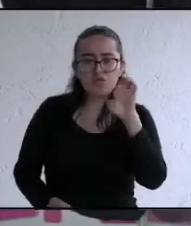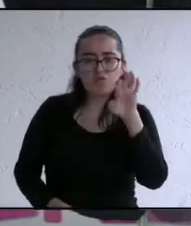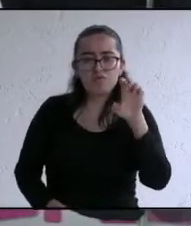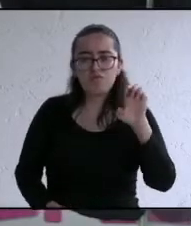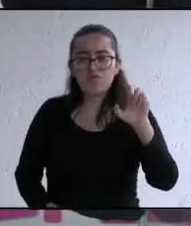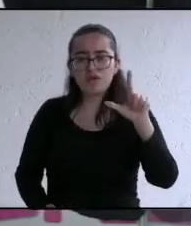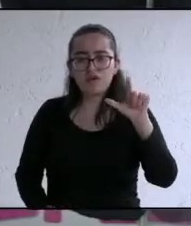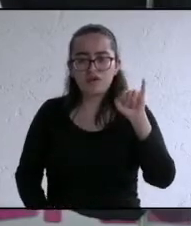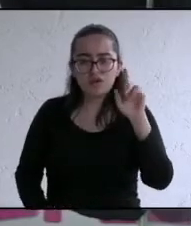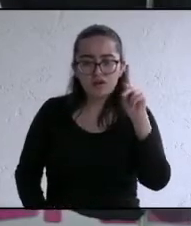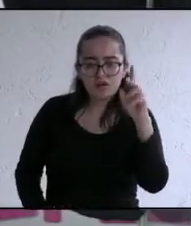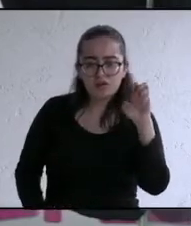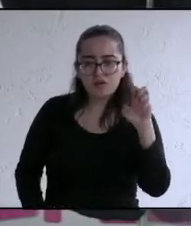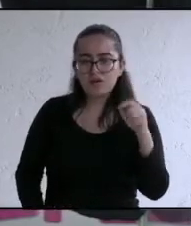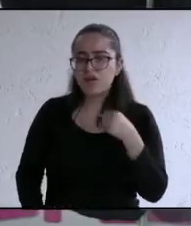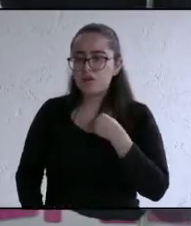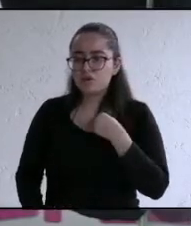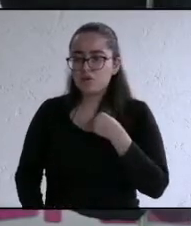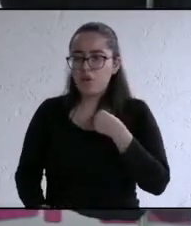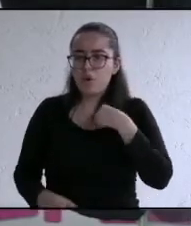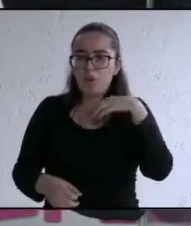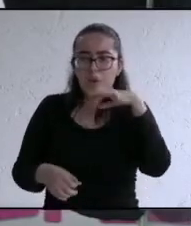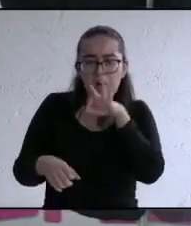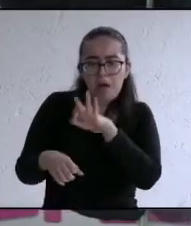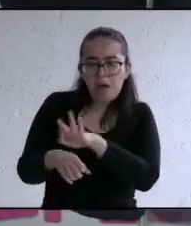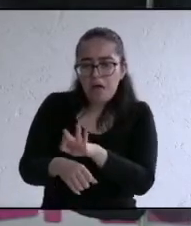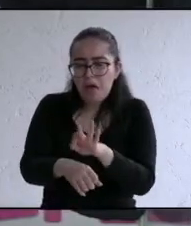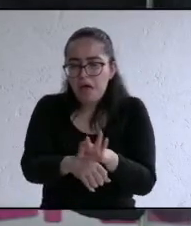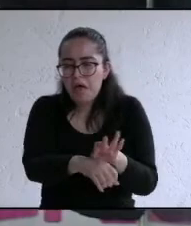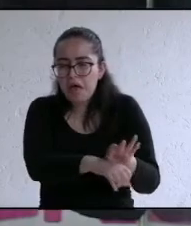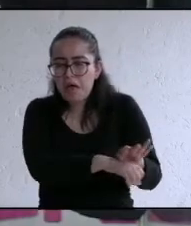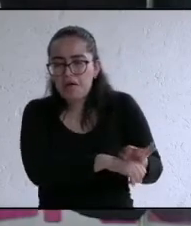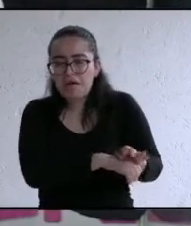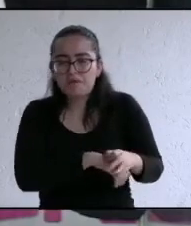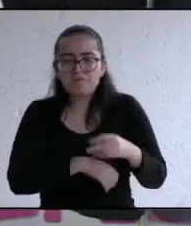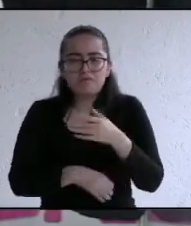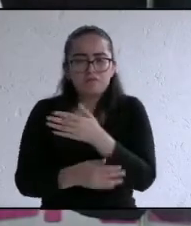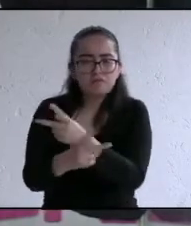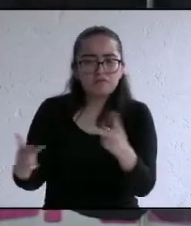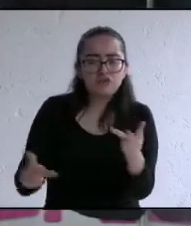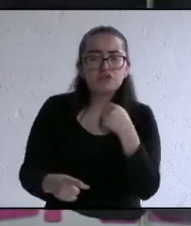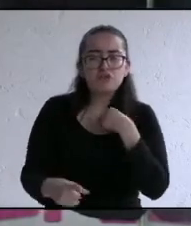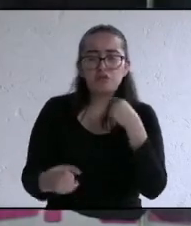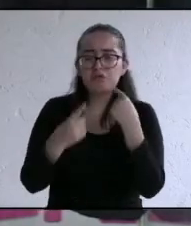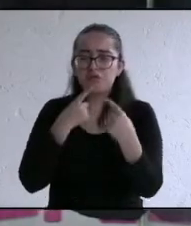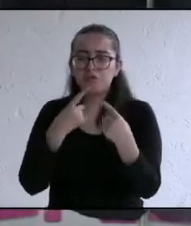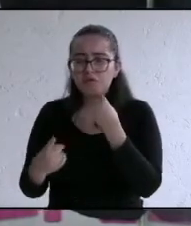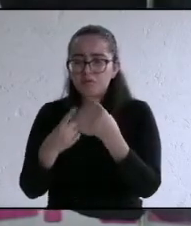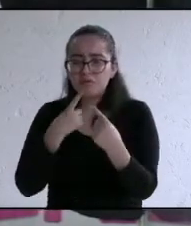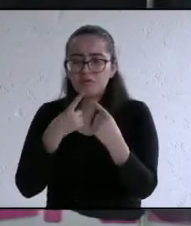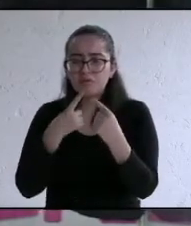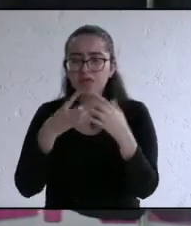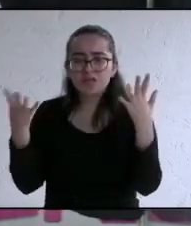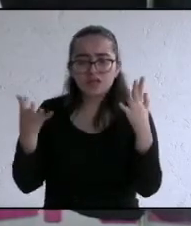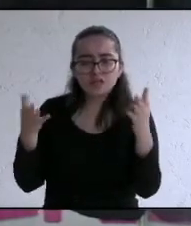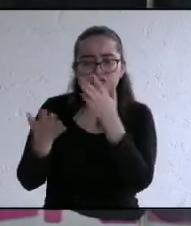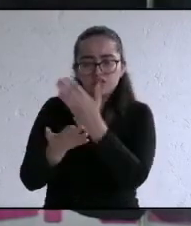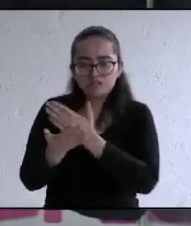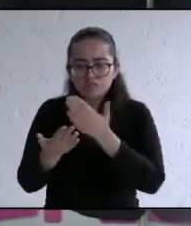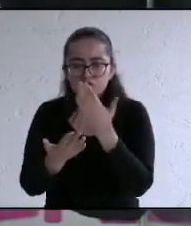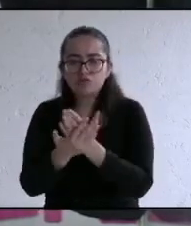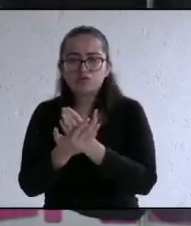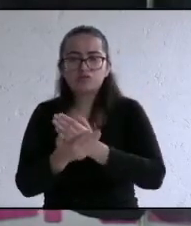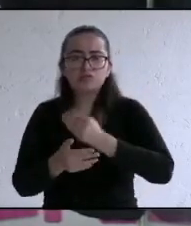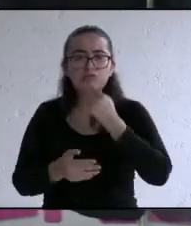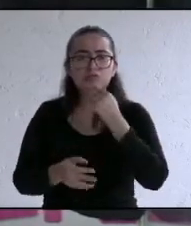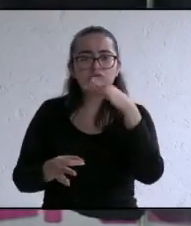temblado el pulso ni la voz para defender a su pueblo por eso estoy en este debate porque vine aquí a hacer un debate de propuestas de altura